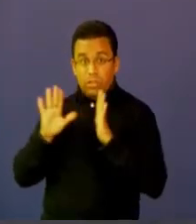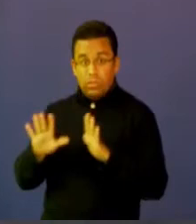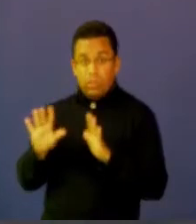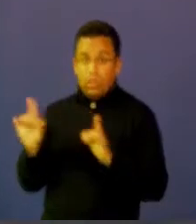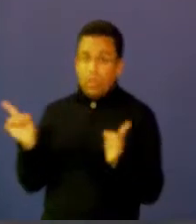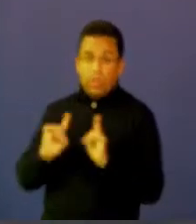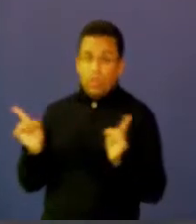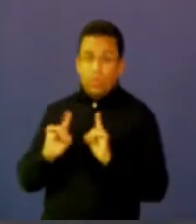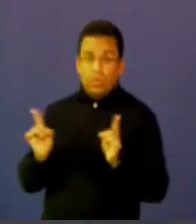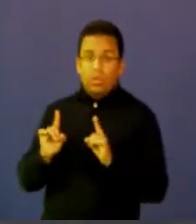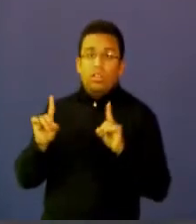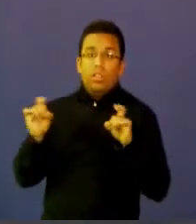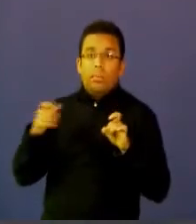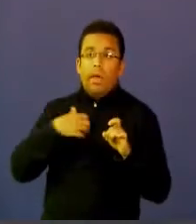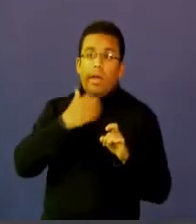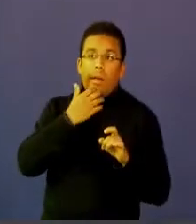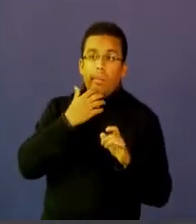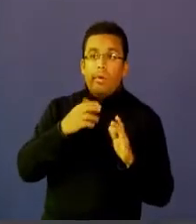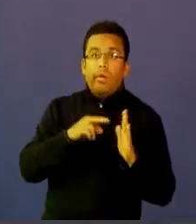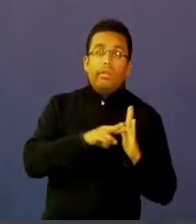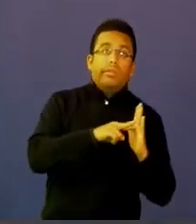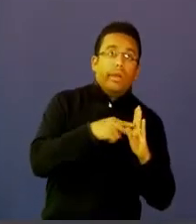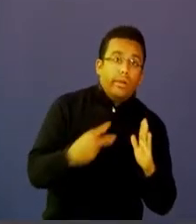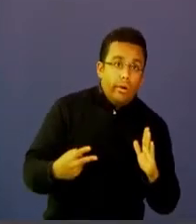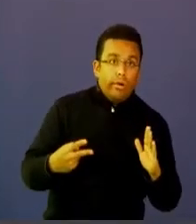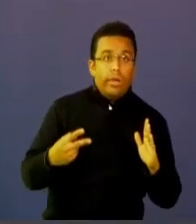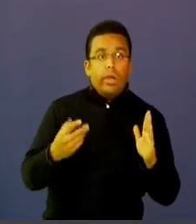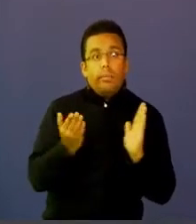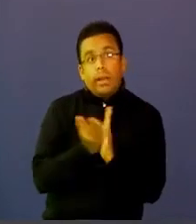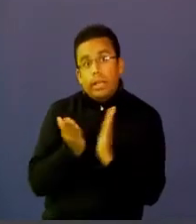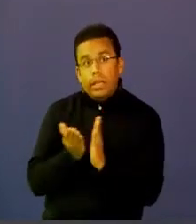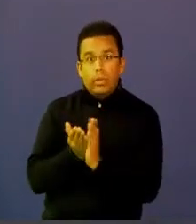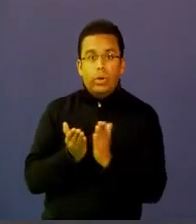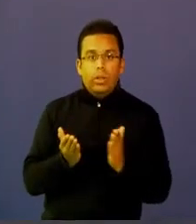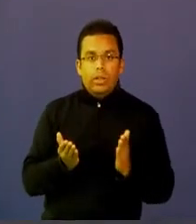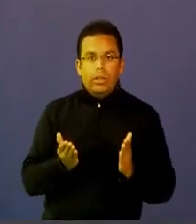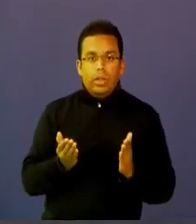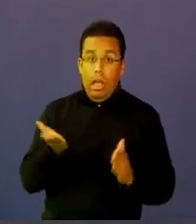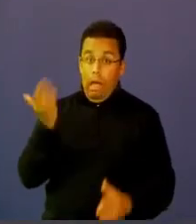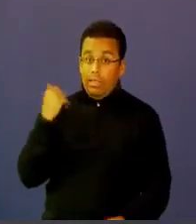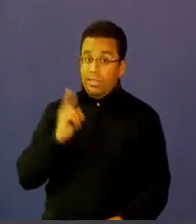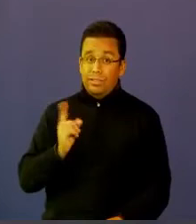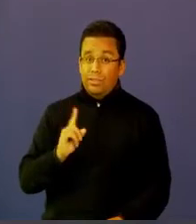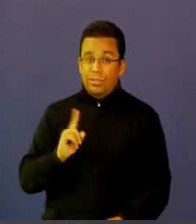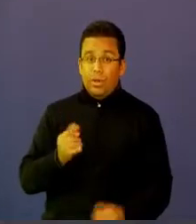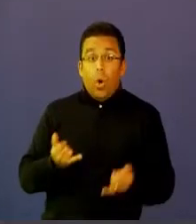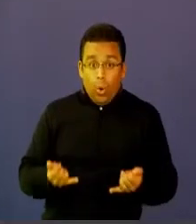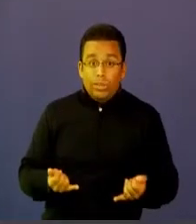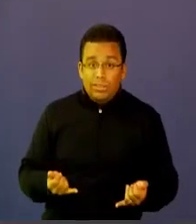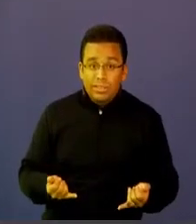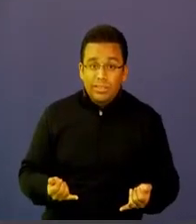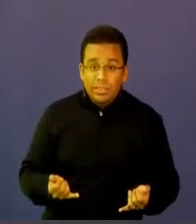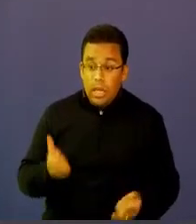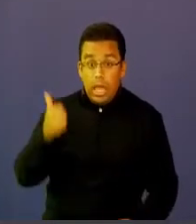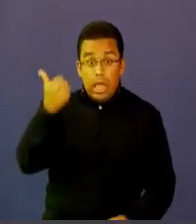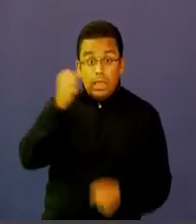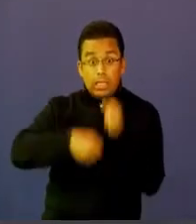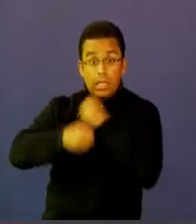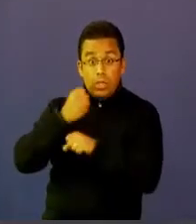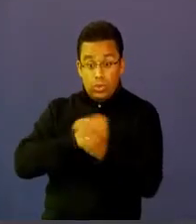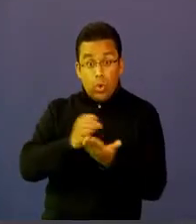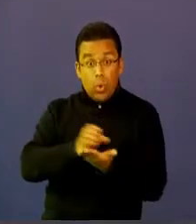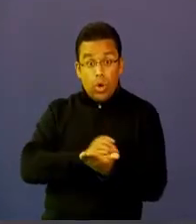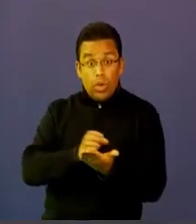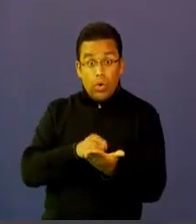licenciatura que se llamara tecnología para la literatura hoy en día sí pero hace 10 años no el currículo era